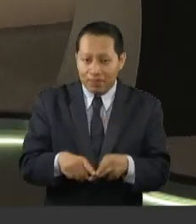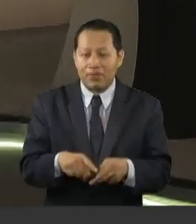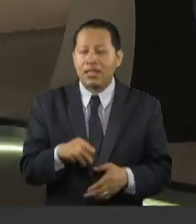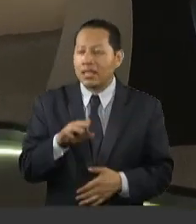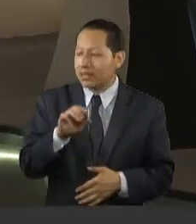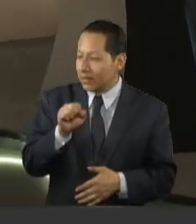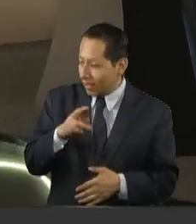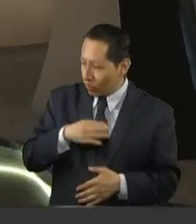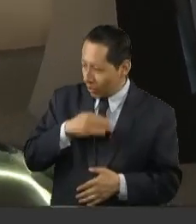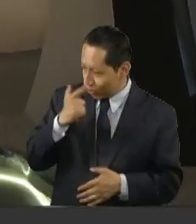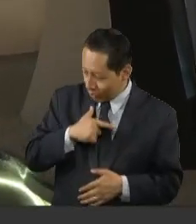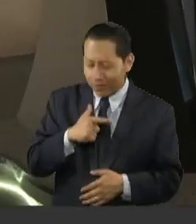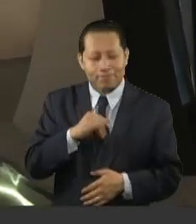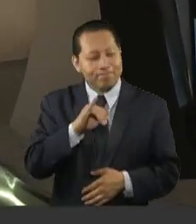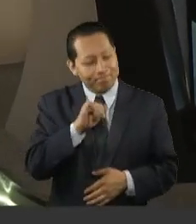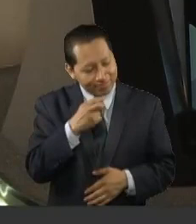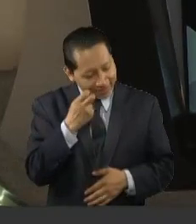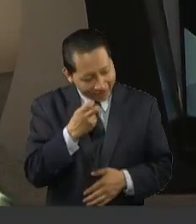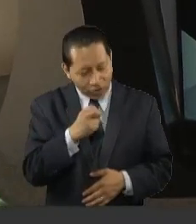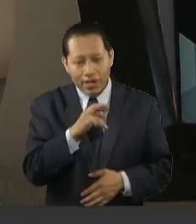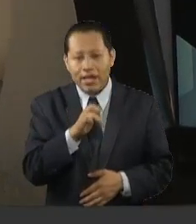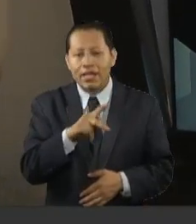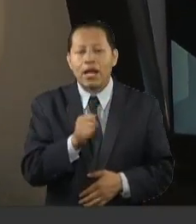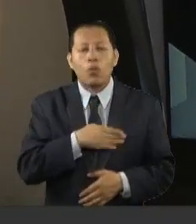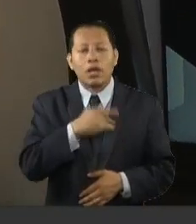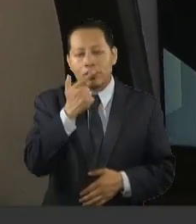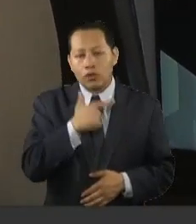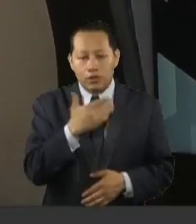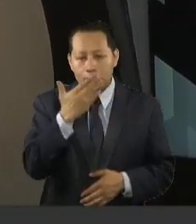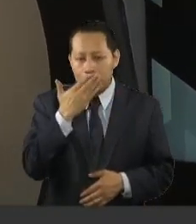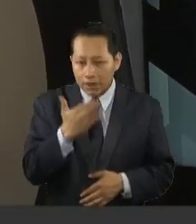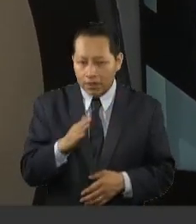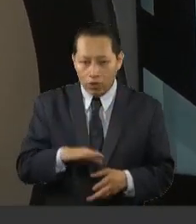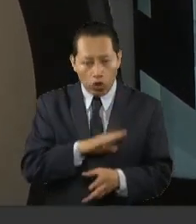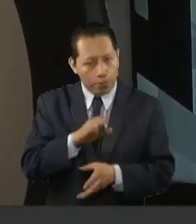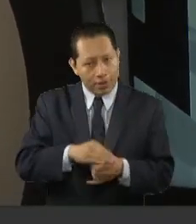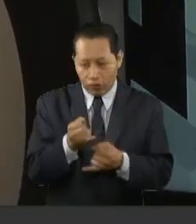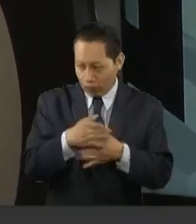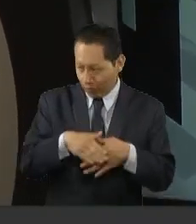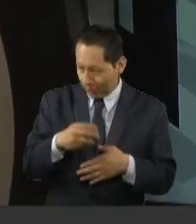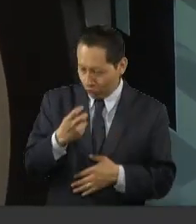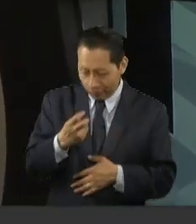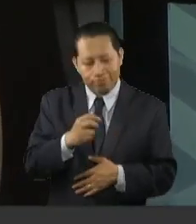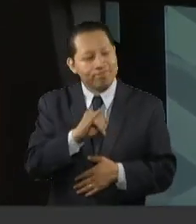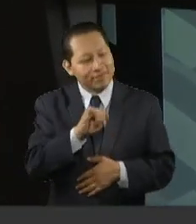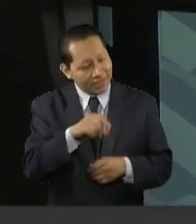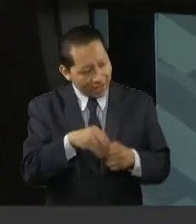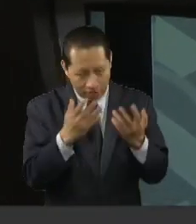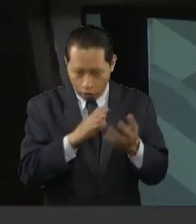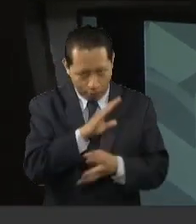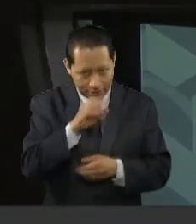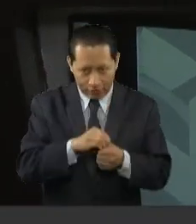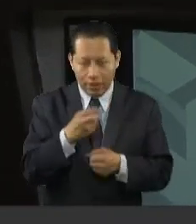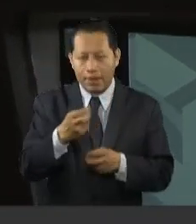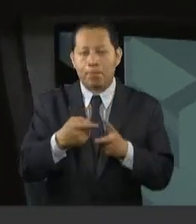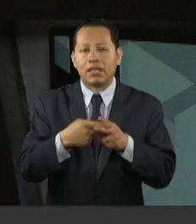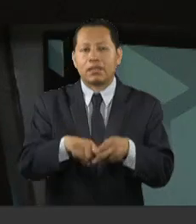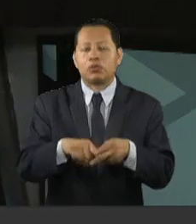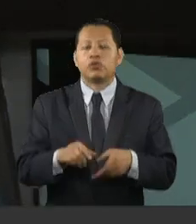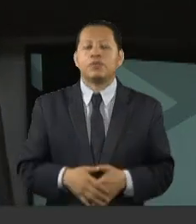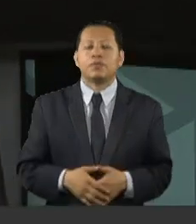Así es, Iniciando Semana, con toda la energía, Erick Grote, buenas noches. Buenas noches y con toda la información además. Por supuesto, como debe de ser. Comenzamos.